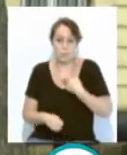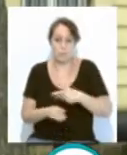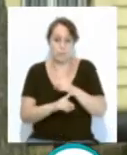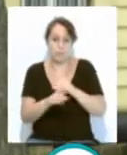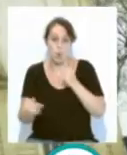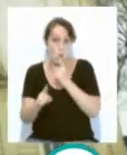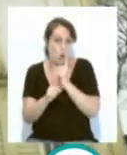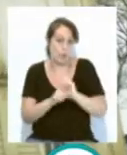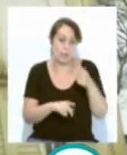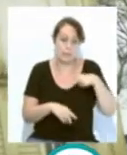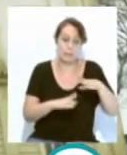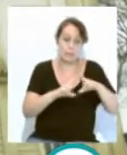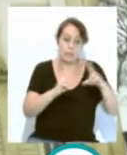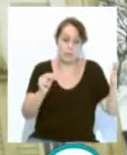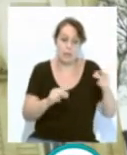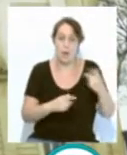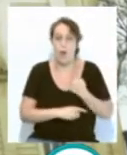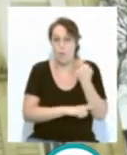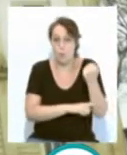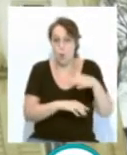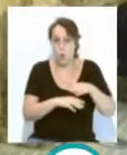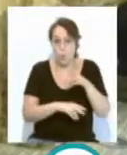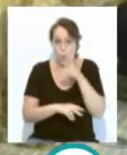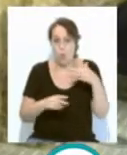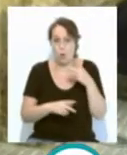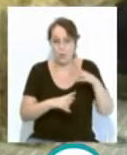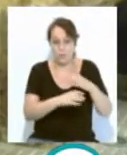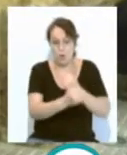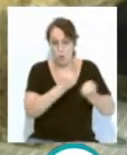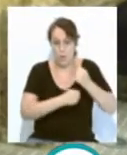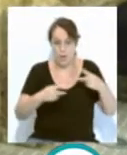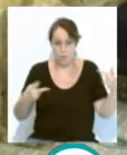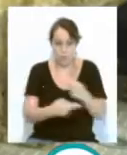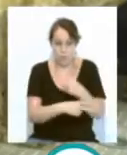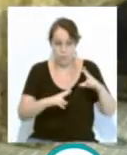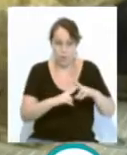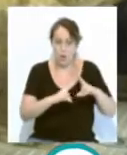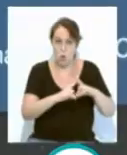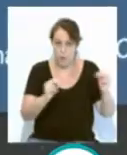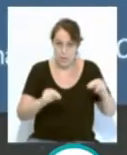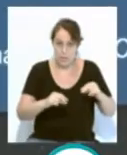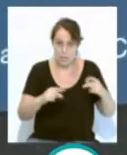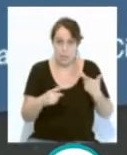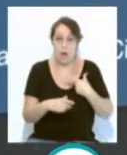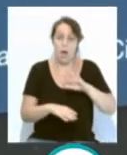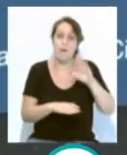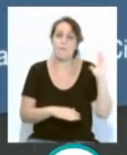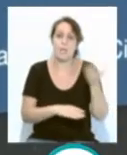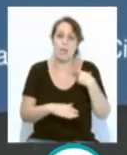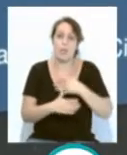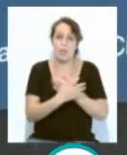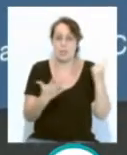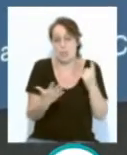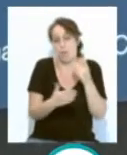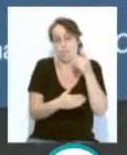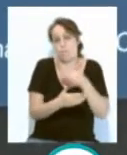públicas a instancias del Gobierno municipal contra el recorte de financiación de la Junta, que afecta en 16 millones y medio de euros, menos